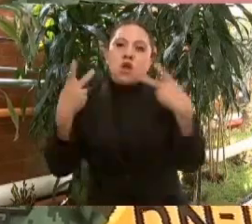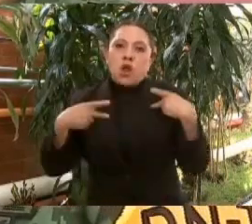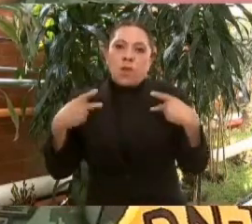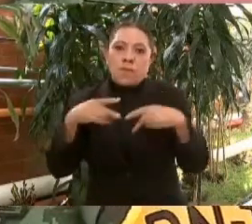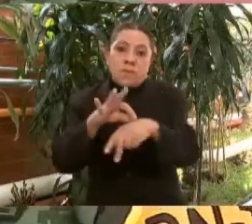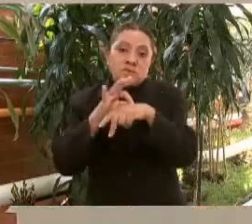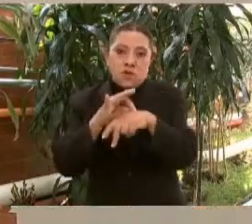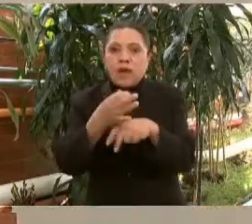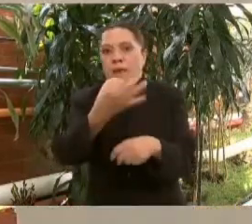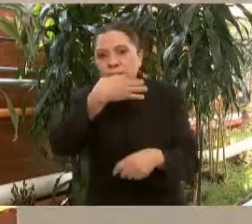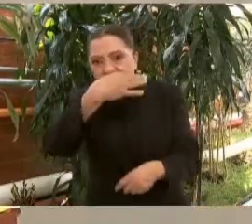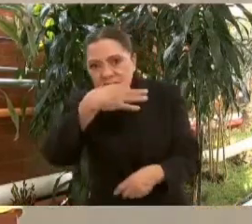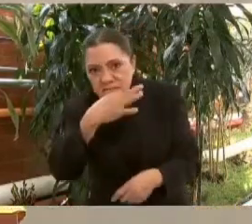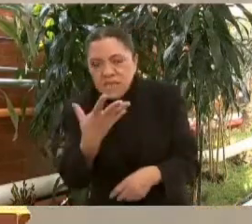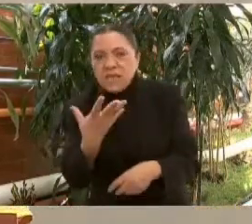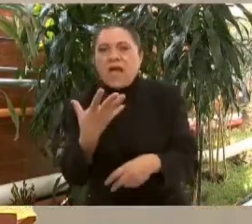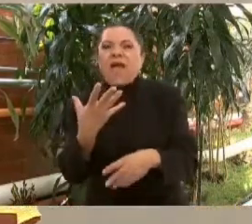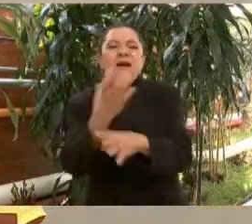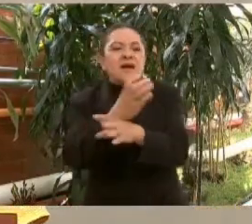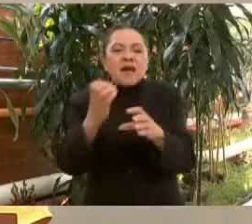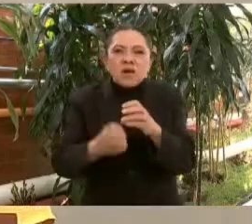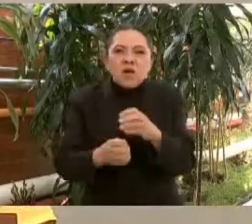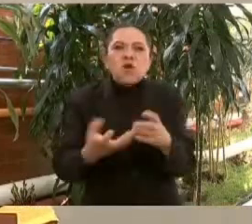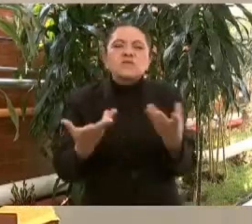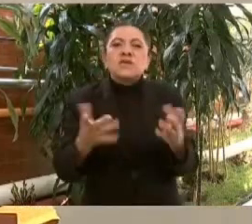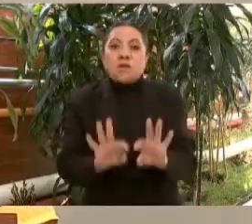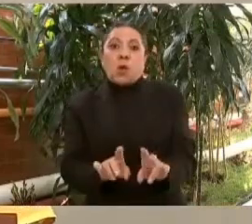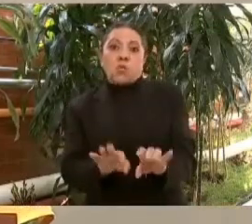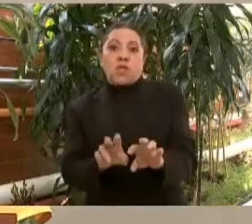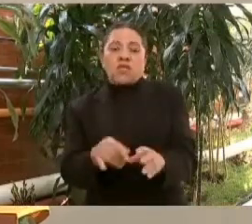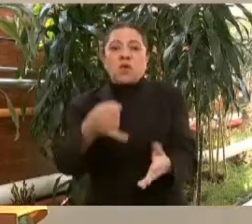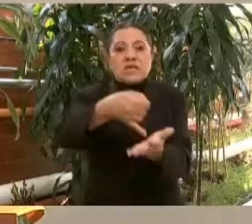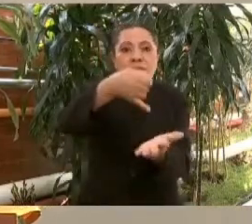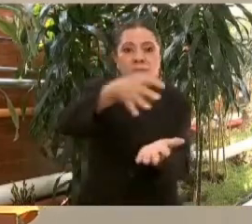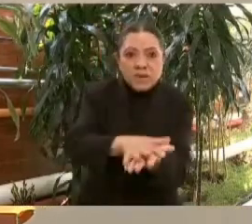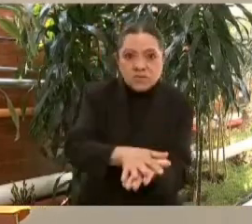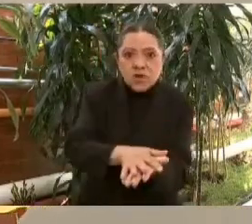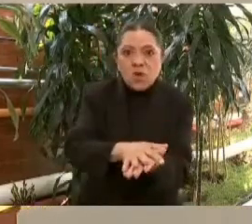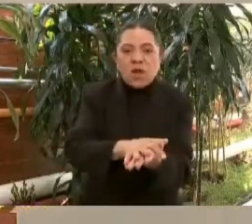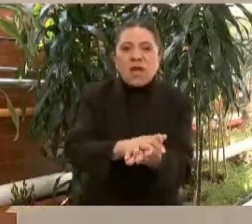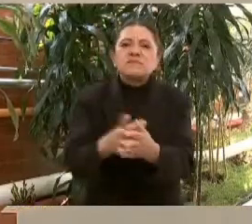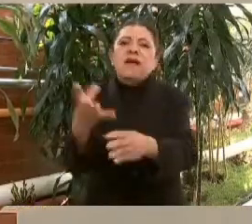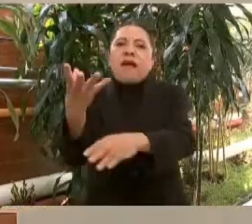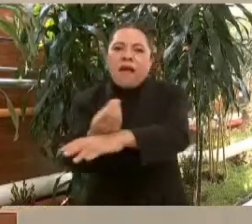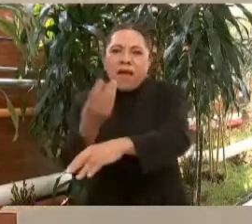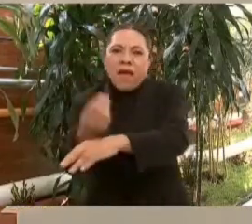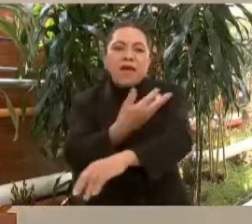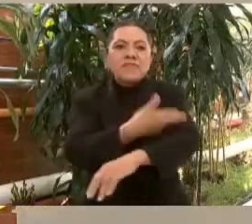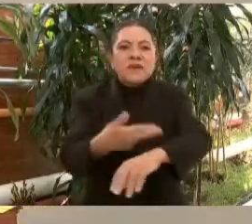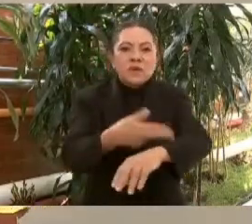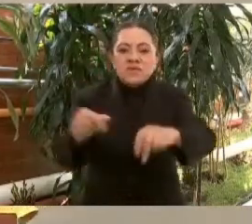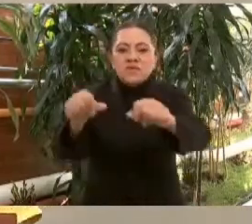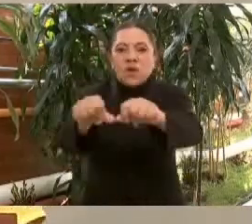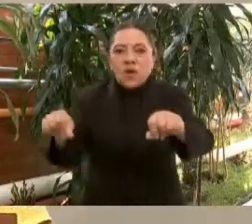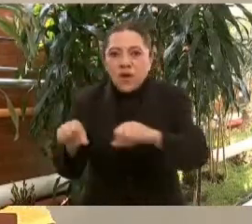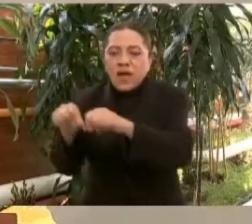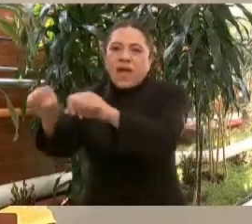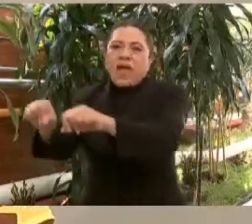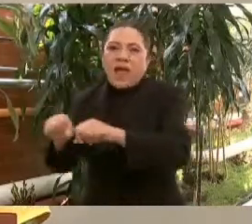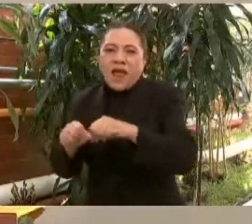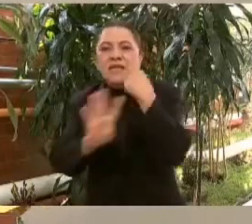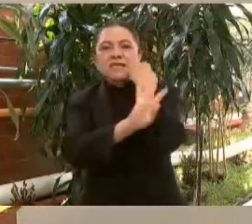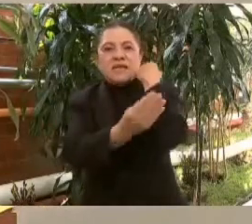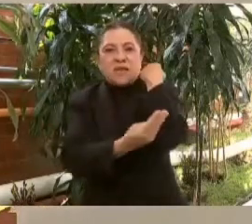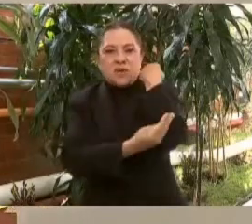medicamentos, insumos médicos, computadoras e impresoras, adecuaciones a las áreas de ginecología y